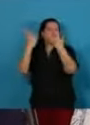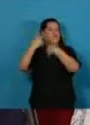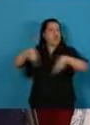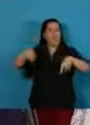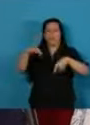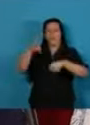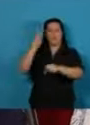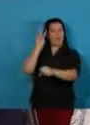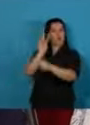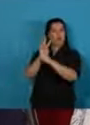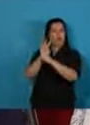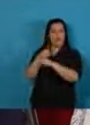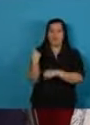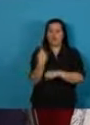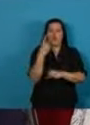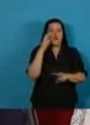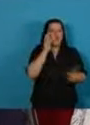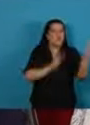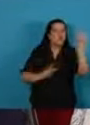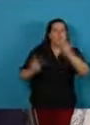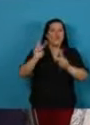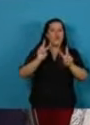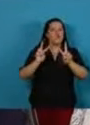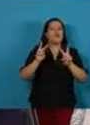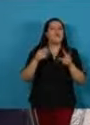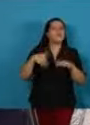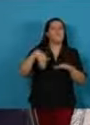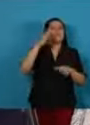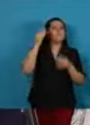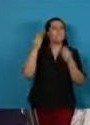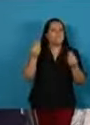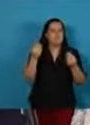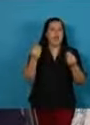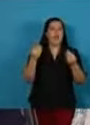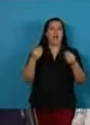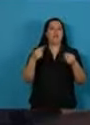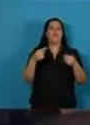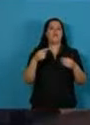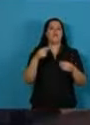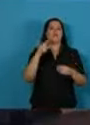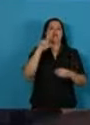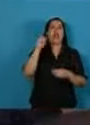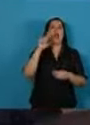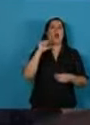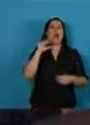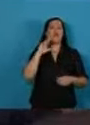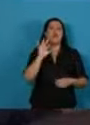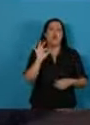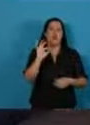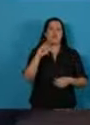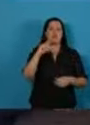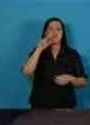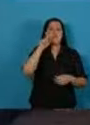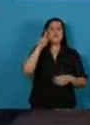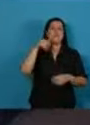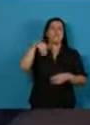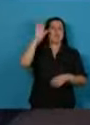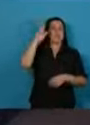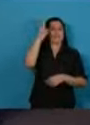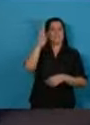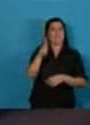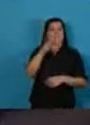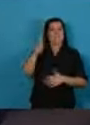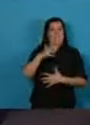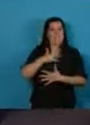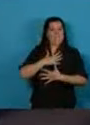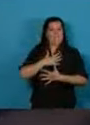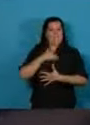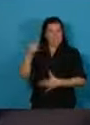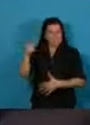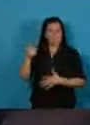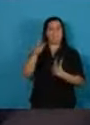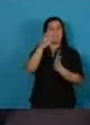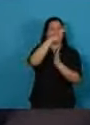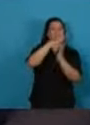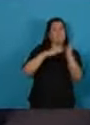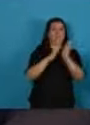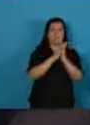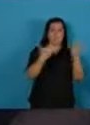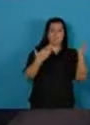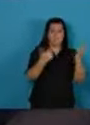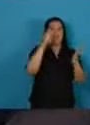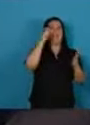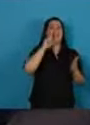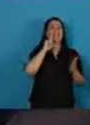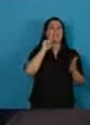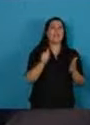estamos inspirados en la encíclica Laudato Si de nuestro querido Papa Francisco, Carta Magna Ética y